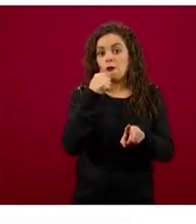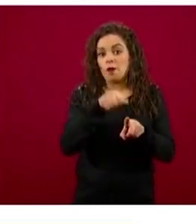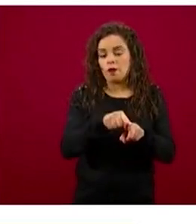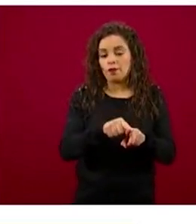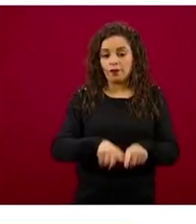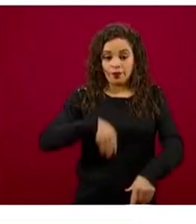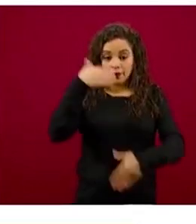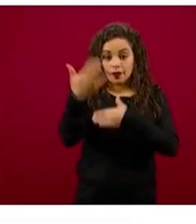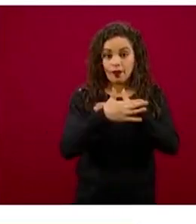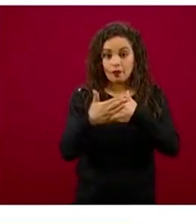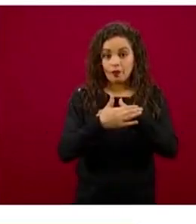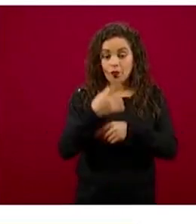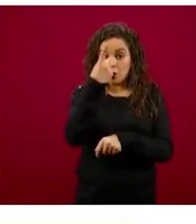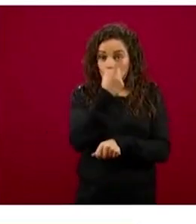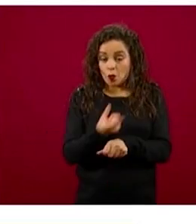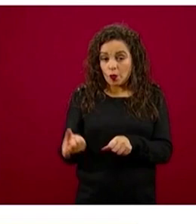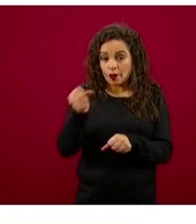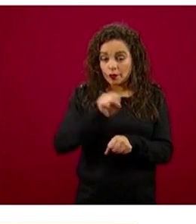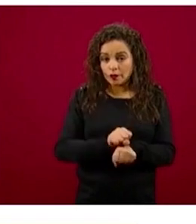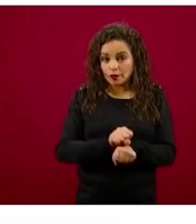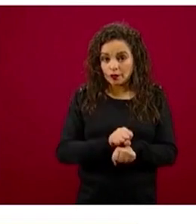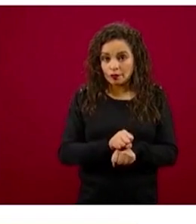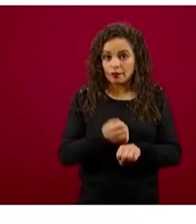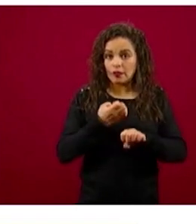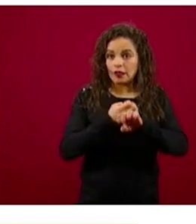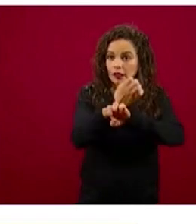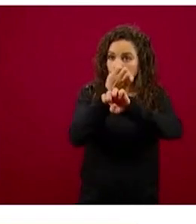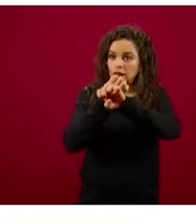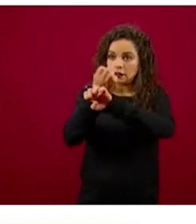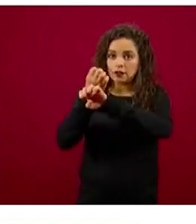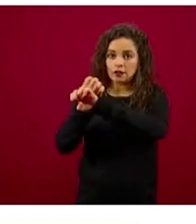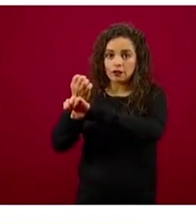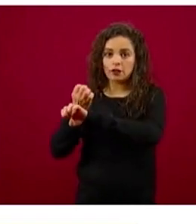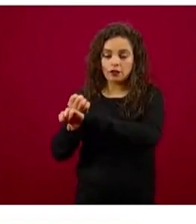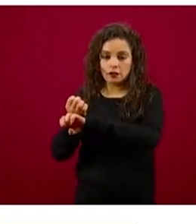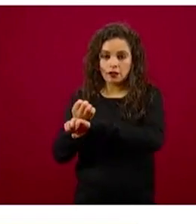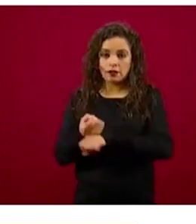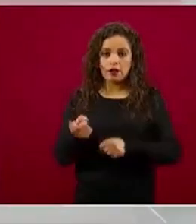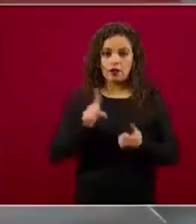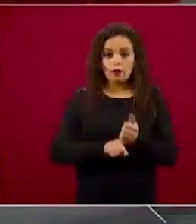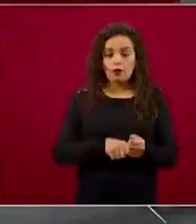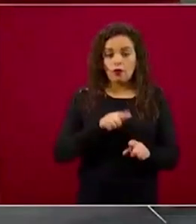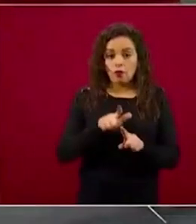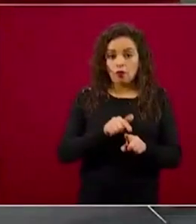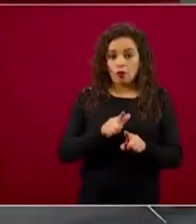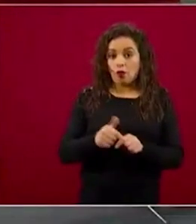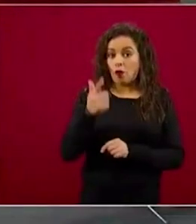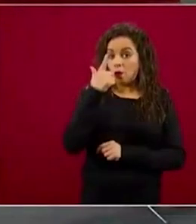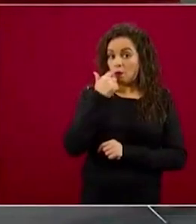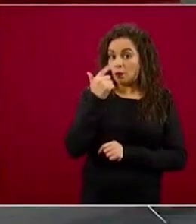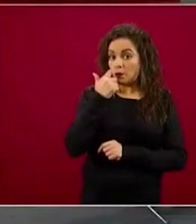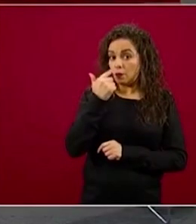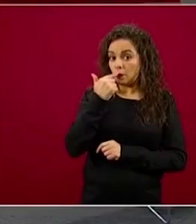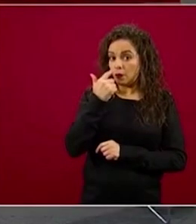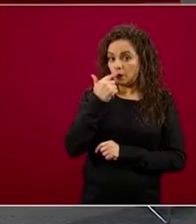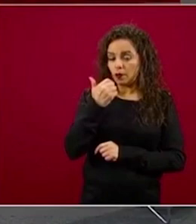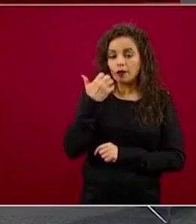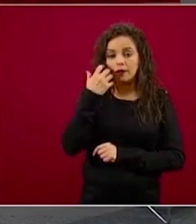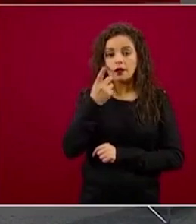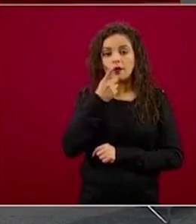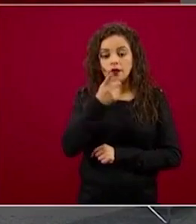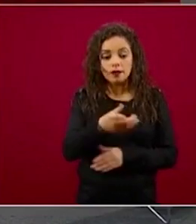próxima semana en los estados que estén en color rojo? Solamente las